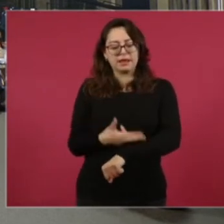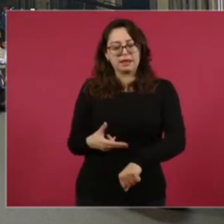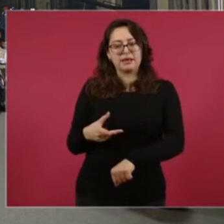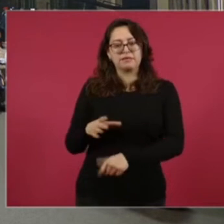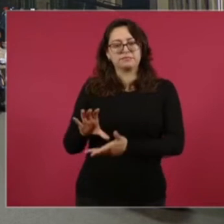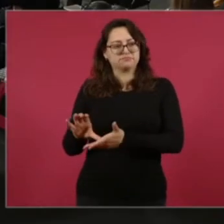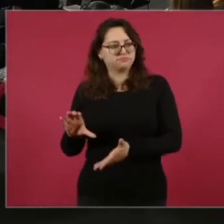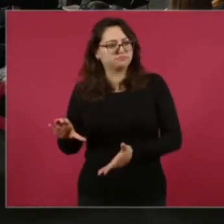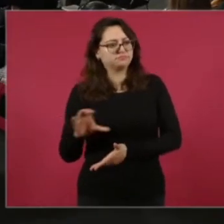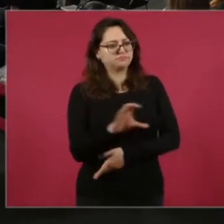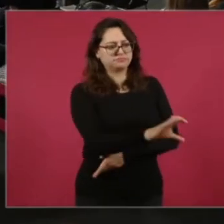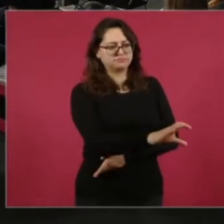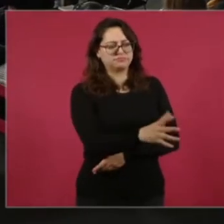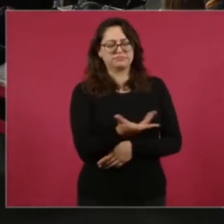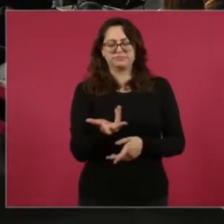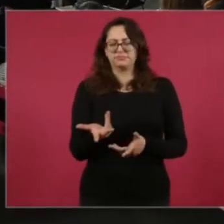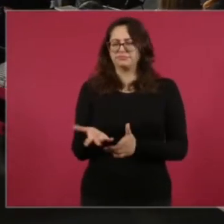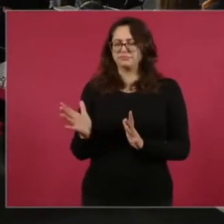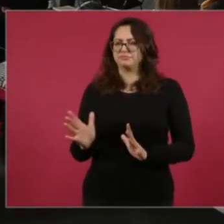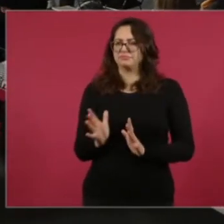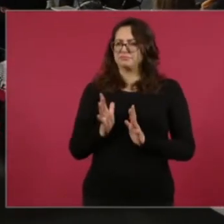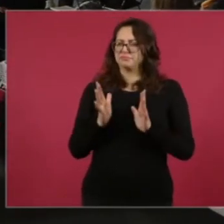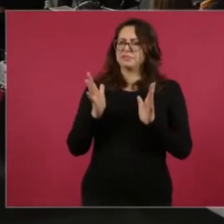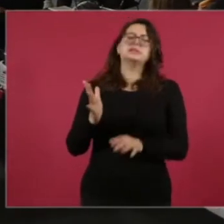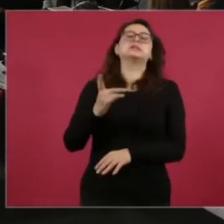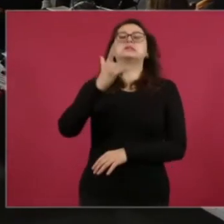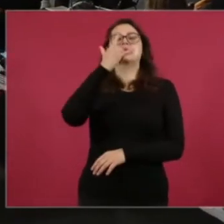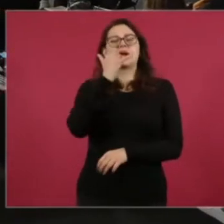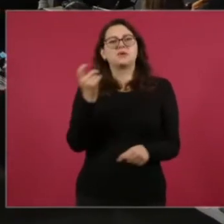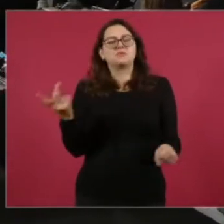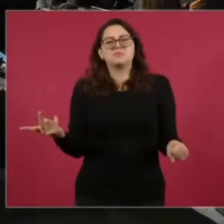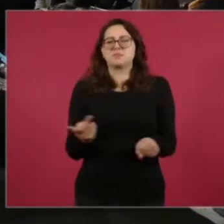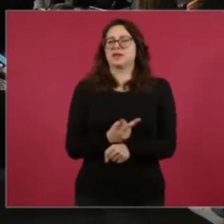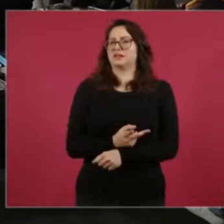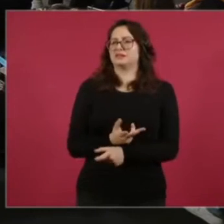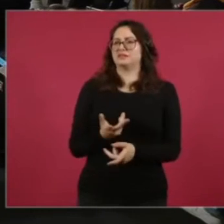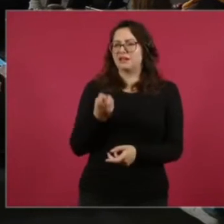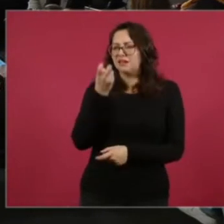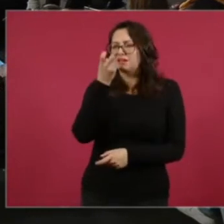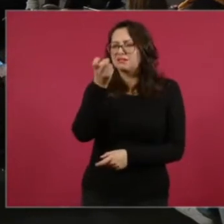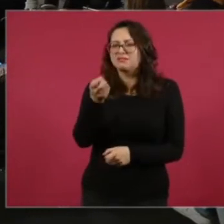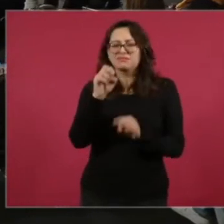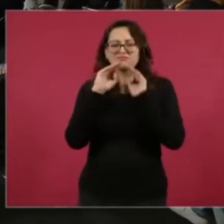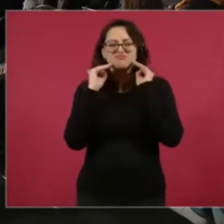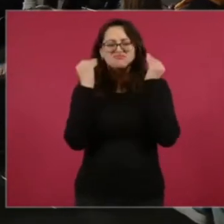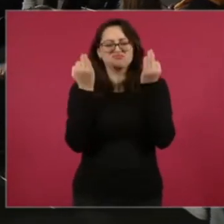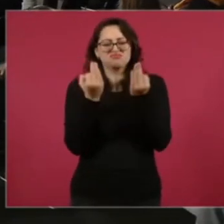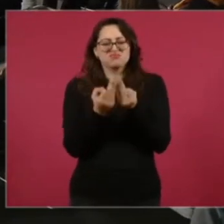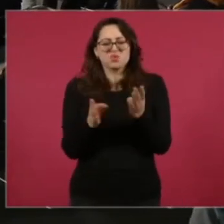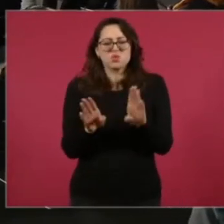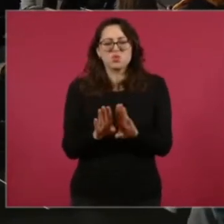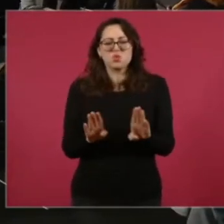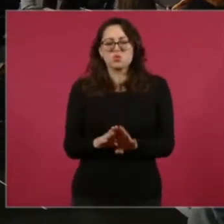que quedaba. Preguntarle, señor presidente, ¿qué opina usted que en